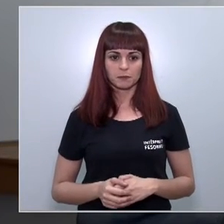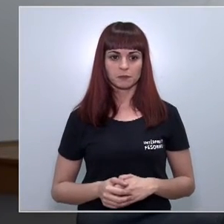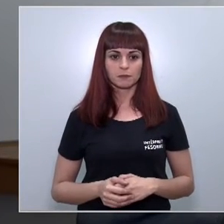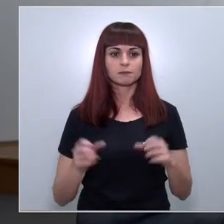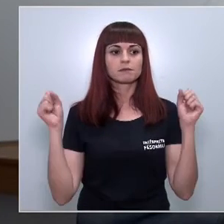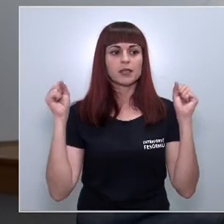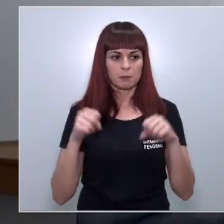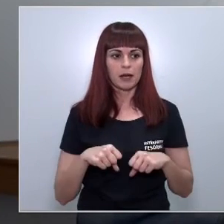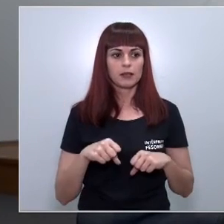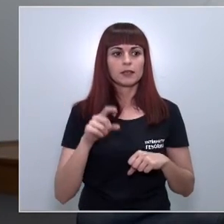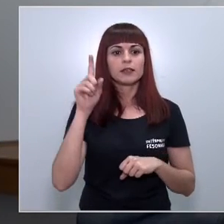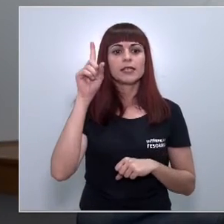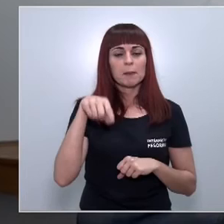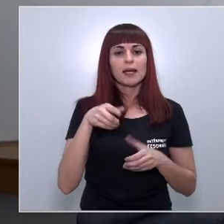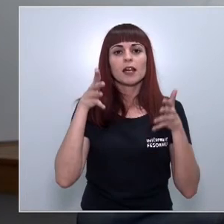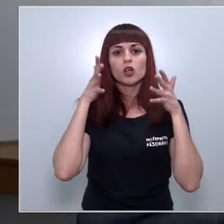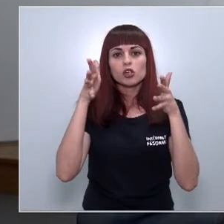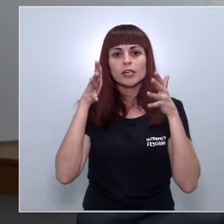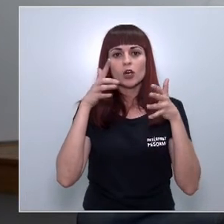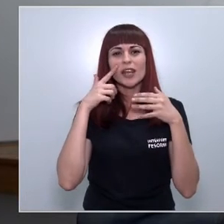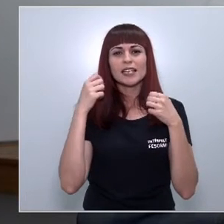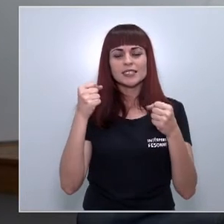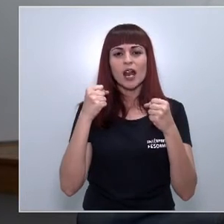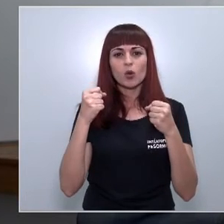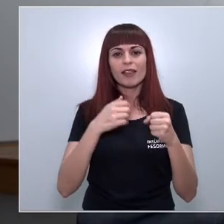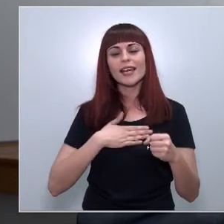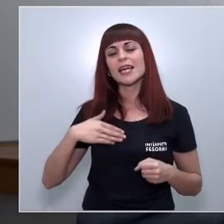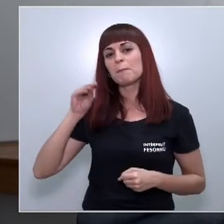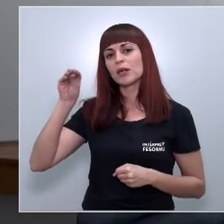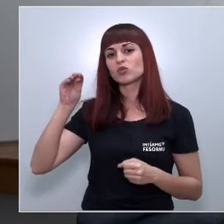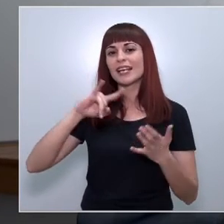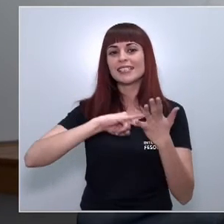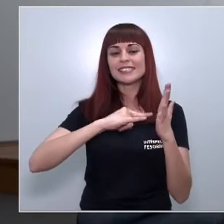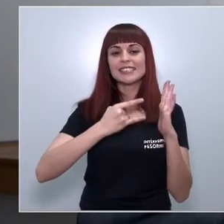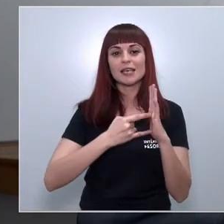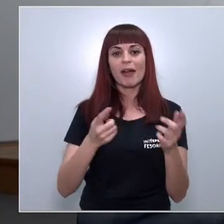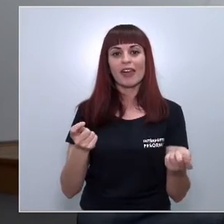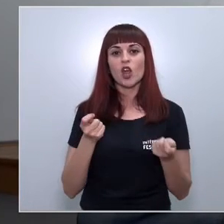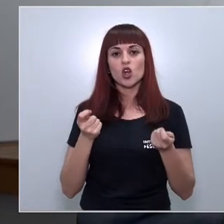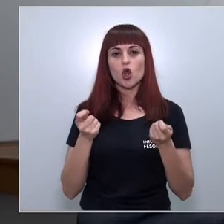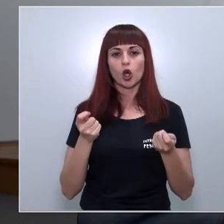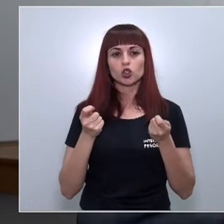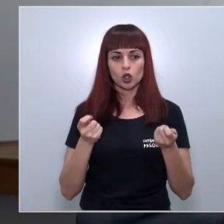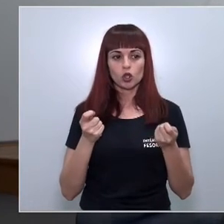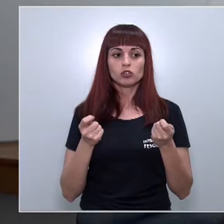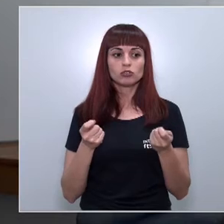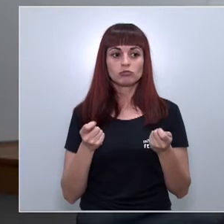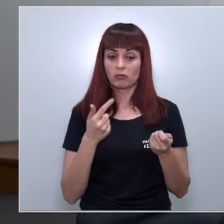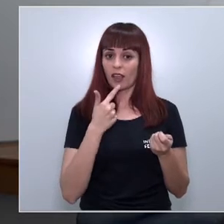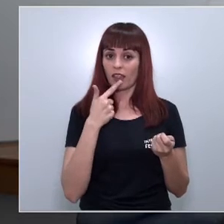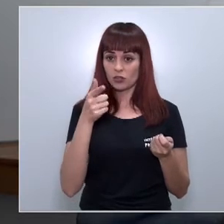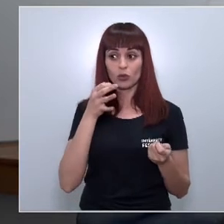vale y también el consejero de salud me quería preguntar sobre este sistema de control que ha apuntado en su